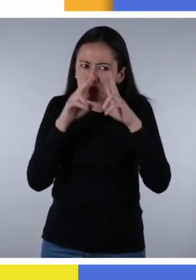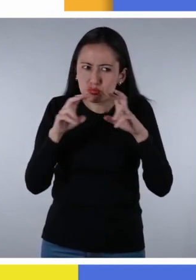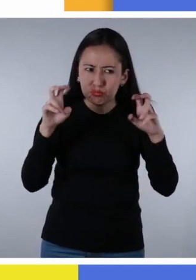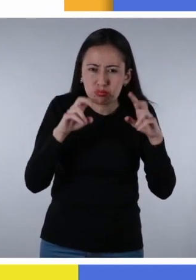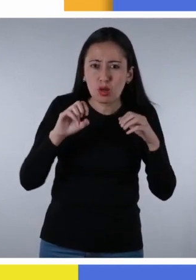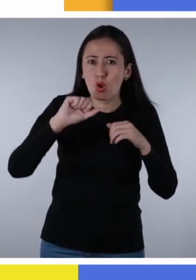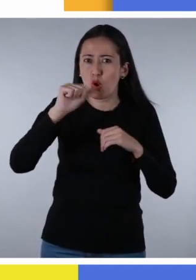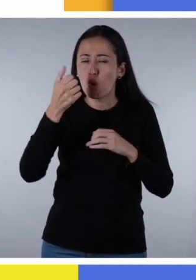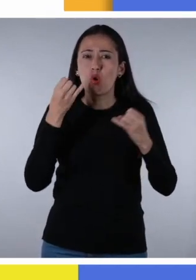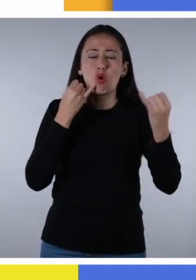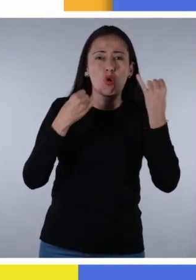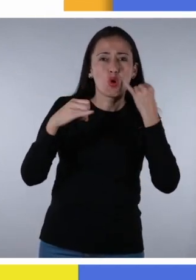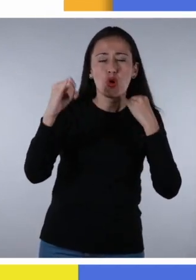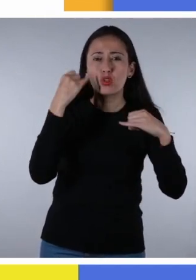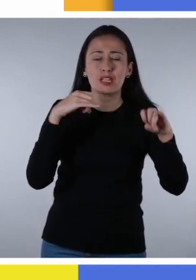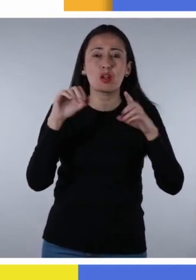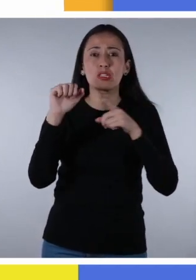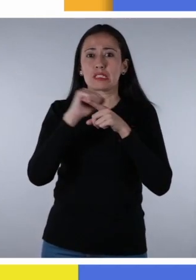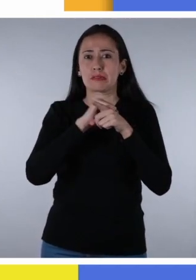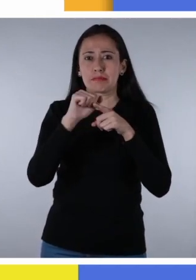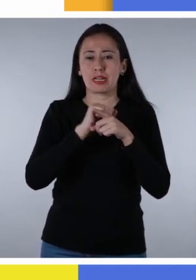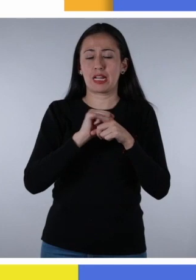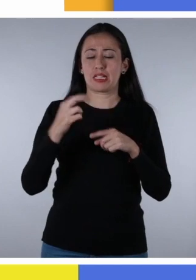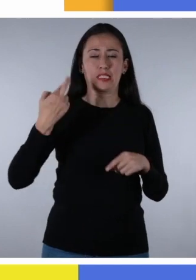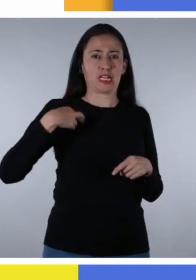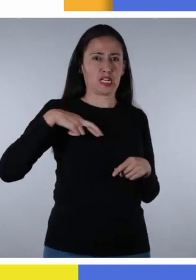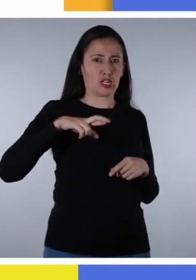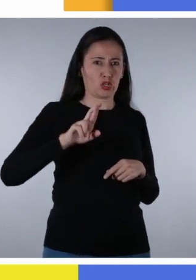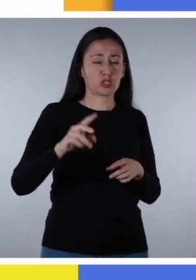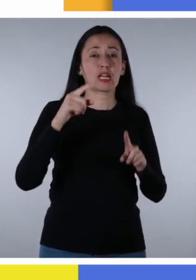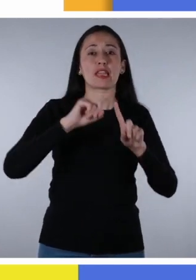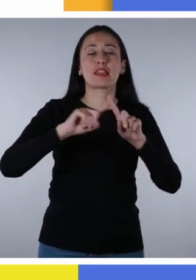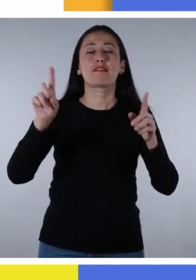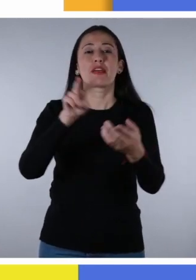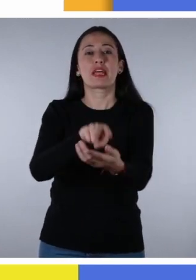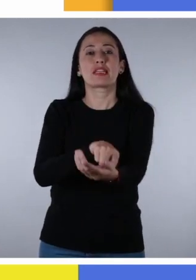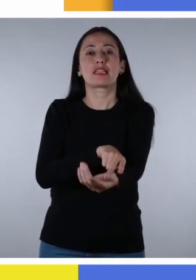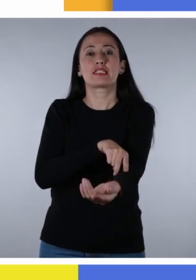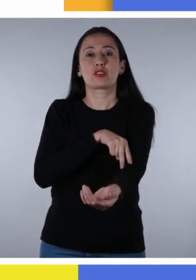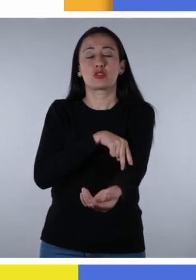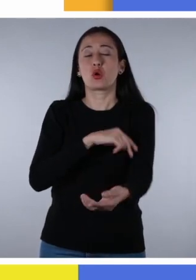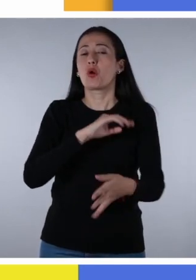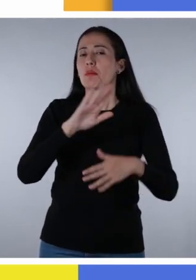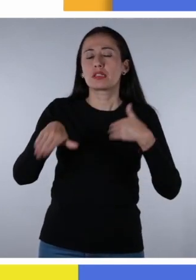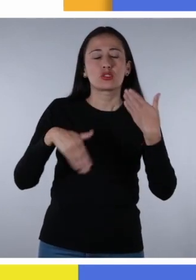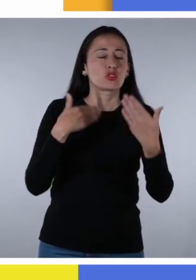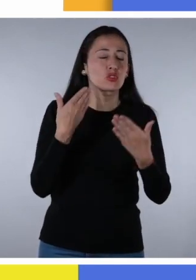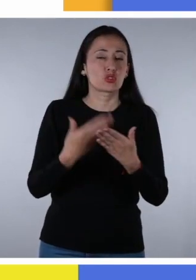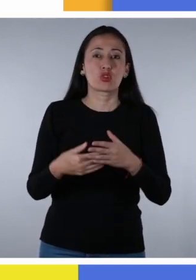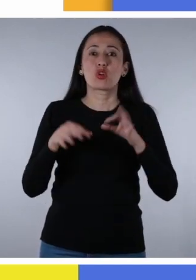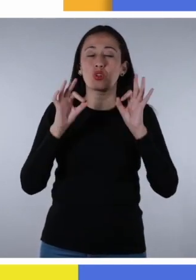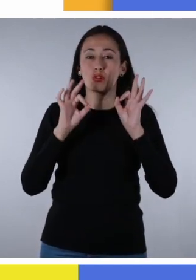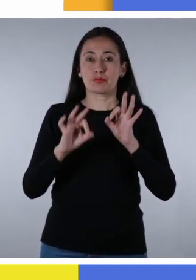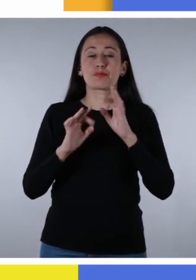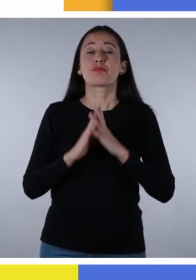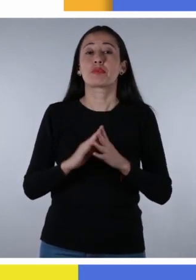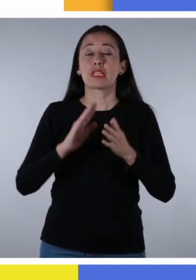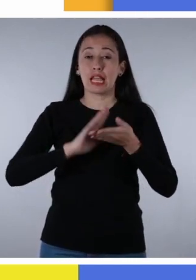otros idiomas, diferentes prácticas religiosas, distintas costumbres. Pueden apoyarse en todos los buscadores de internet.